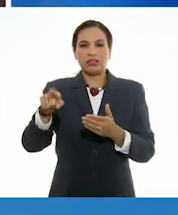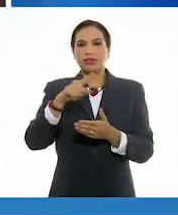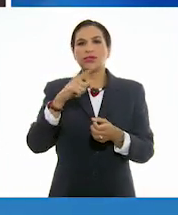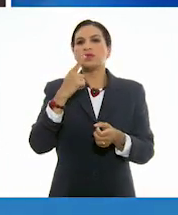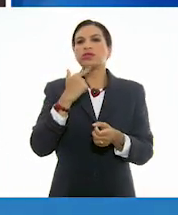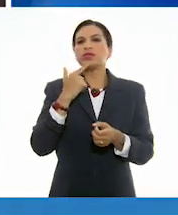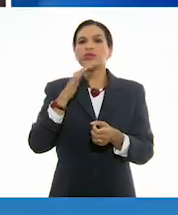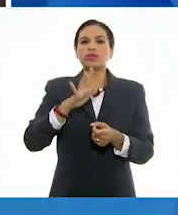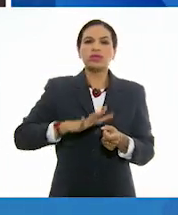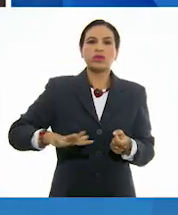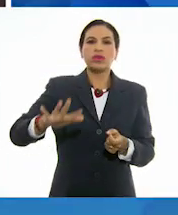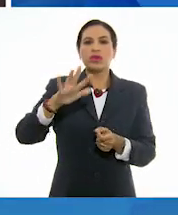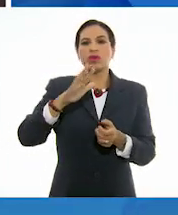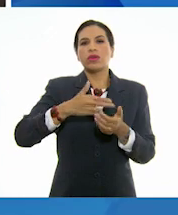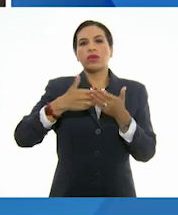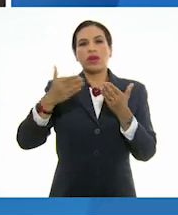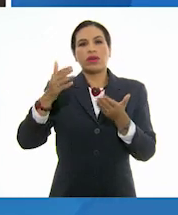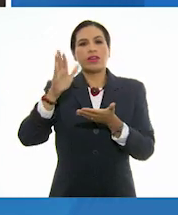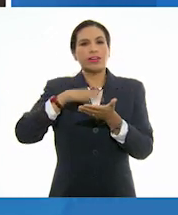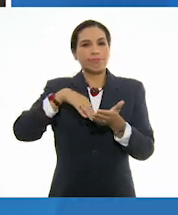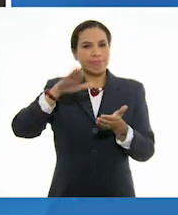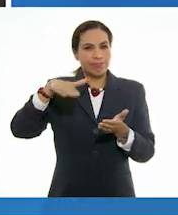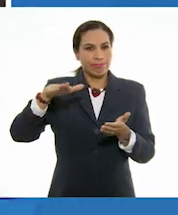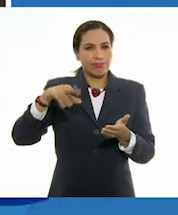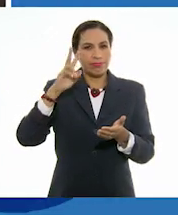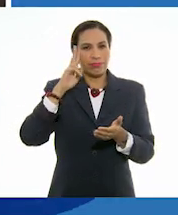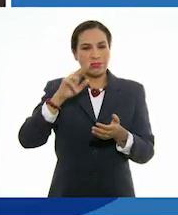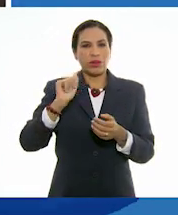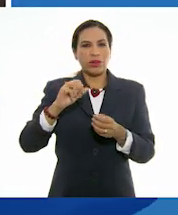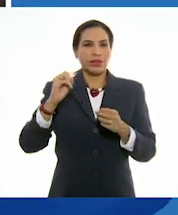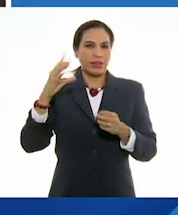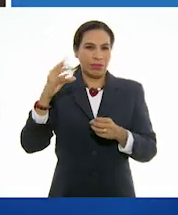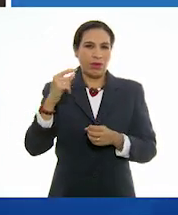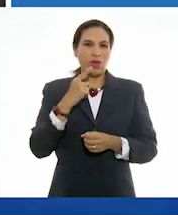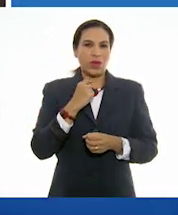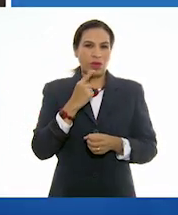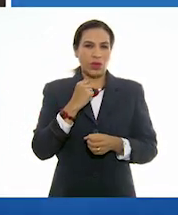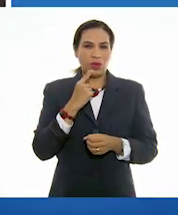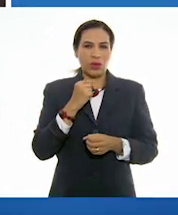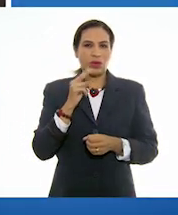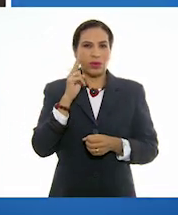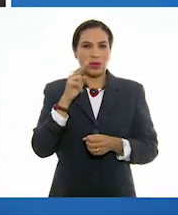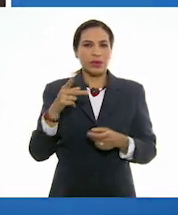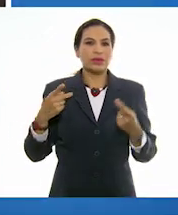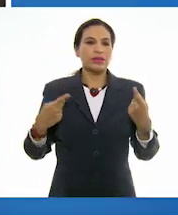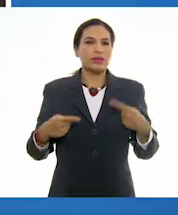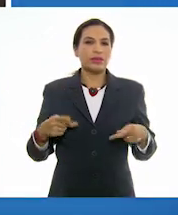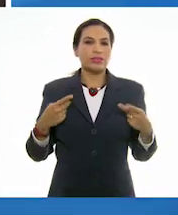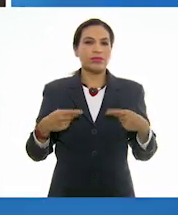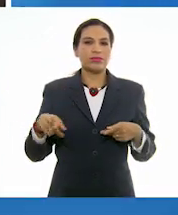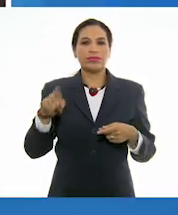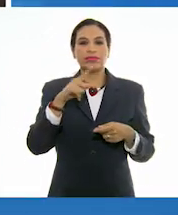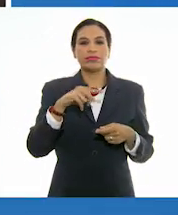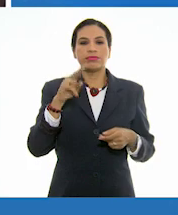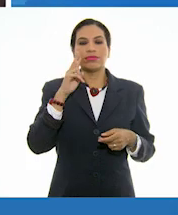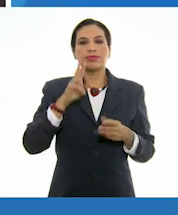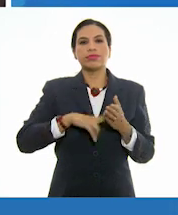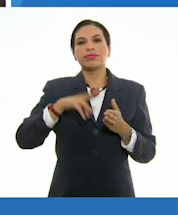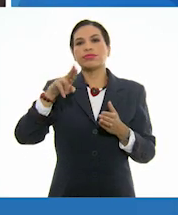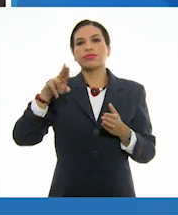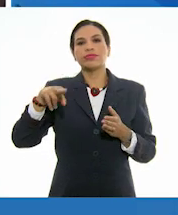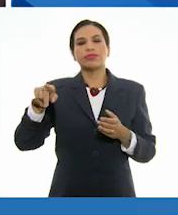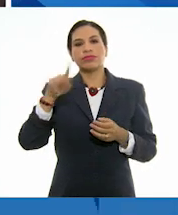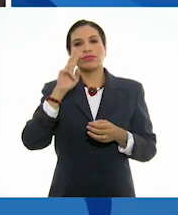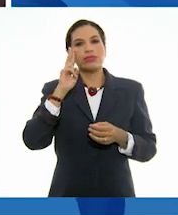rojo pintada ahora que estábamos en semáforo rojo, vemos aquí a la gente. Son pinturas de mi obra